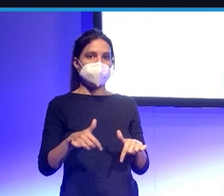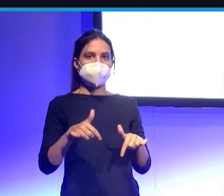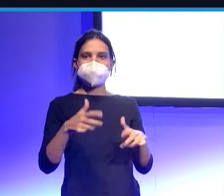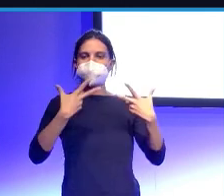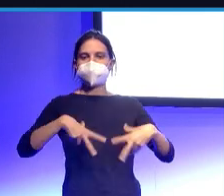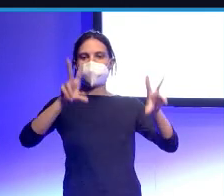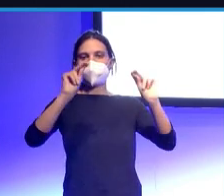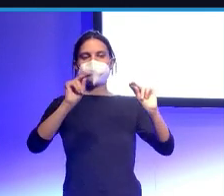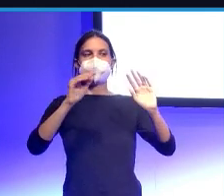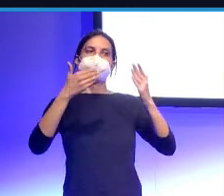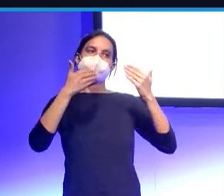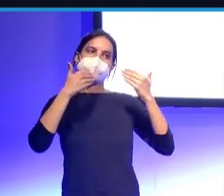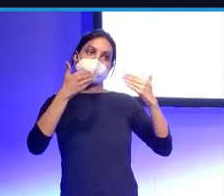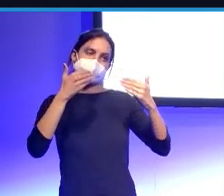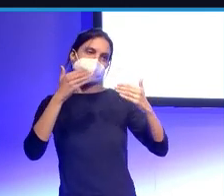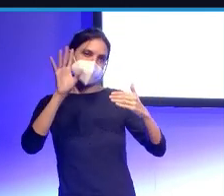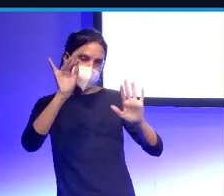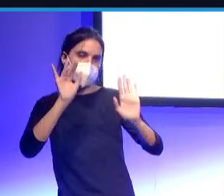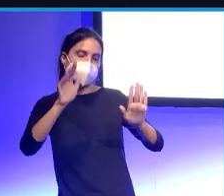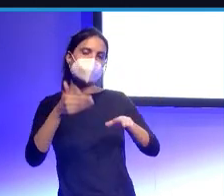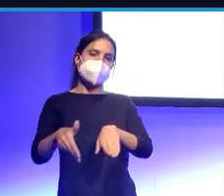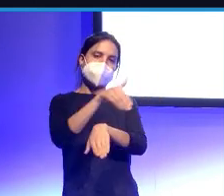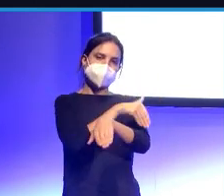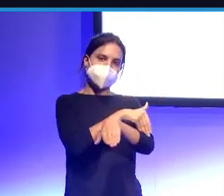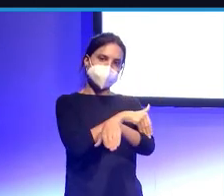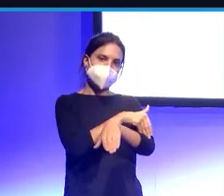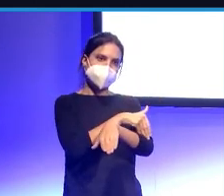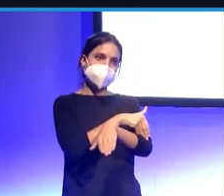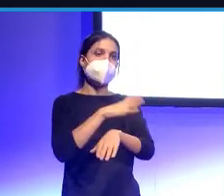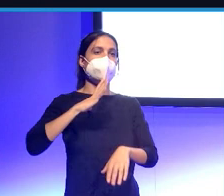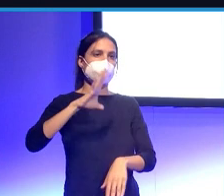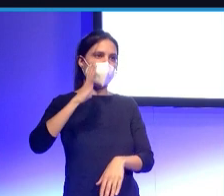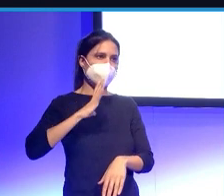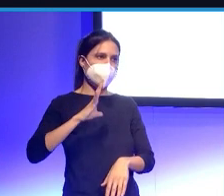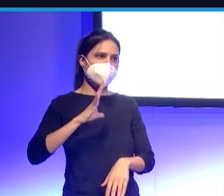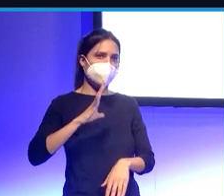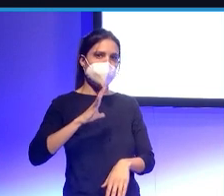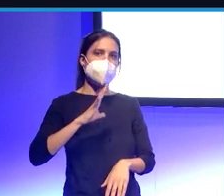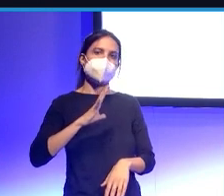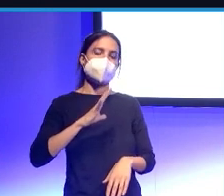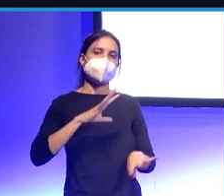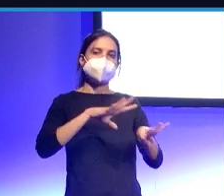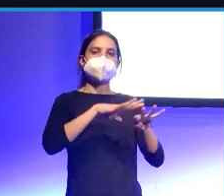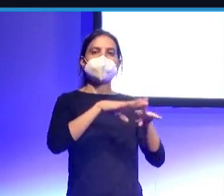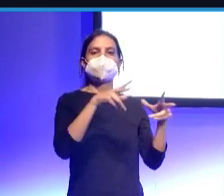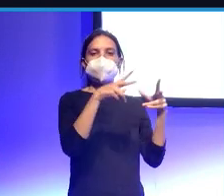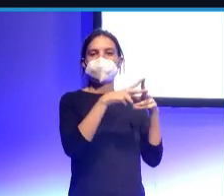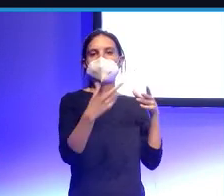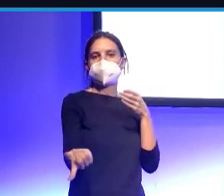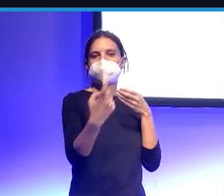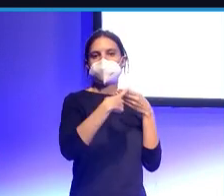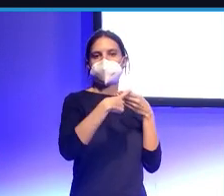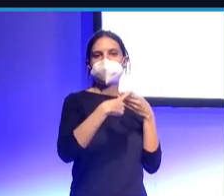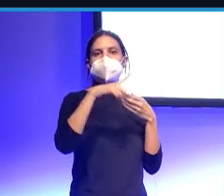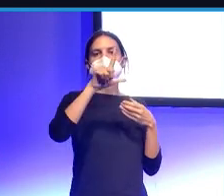daros las gracias que ya os doy os va a pedir el favor de seguirnos en nuestras redes sociales nos podéis seguir en Linkedin